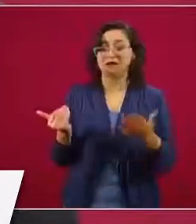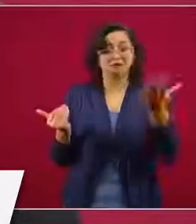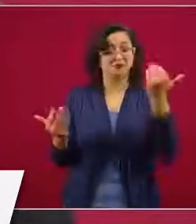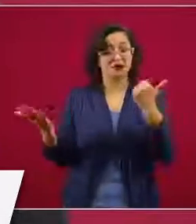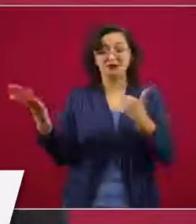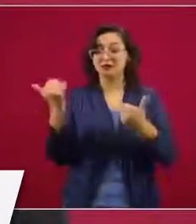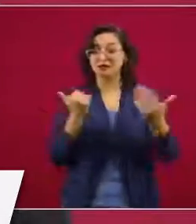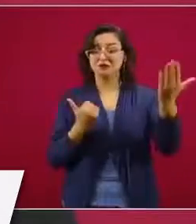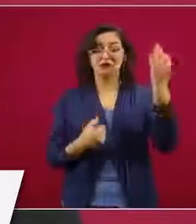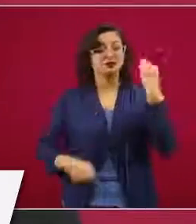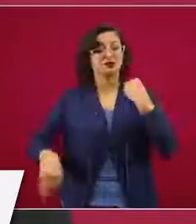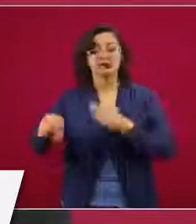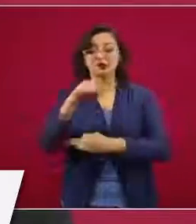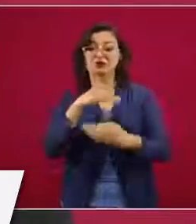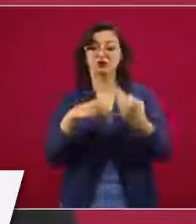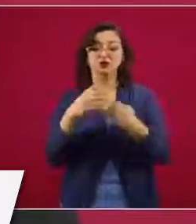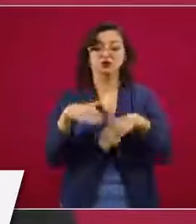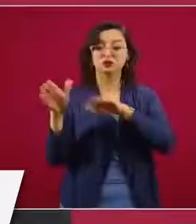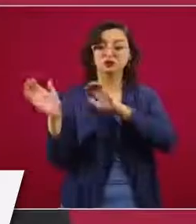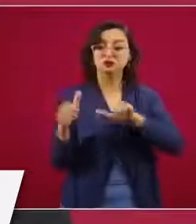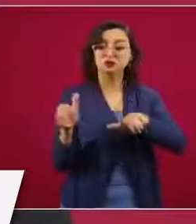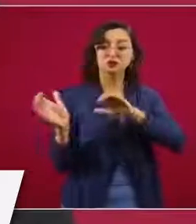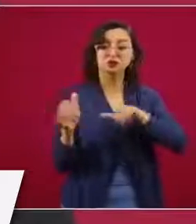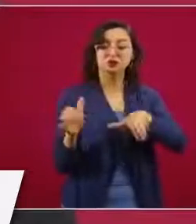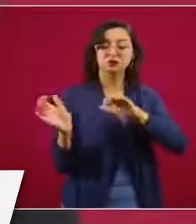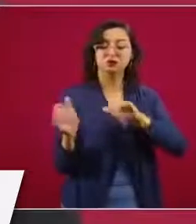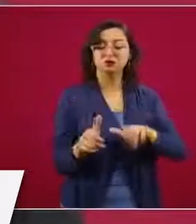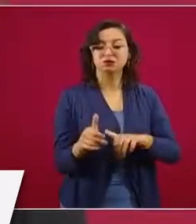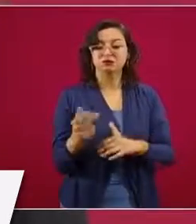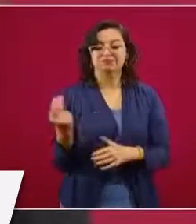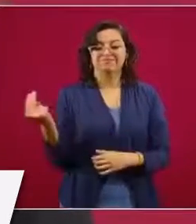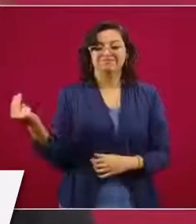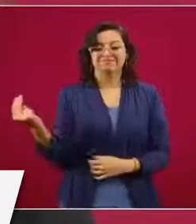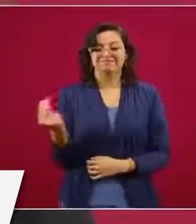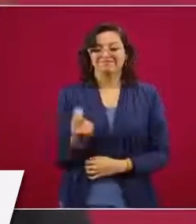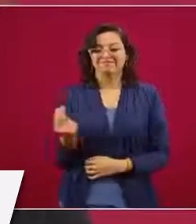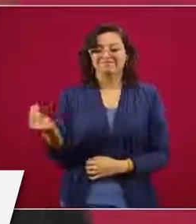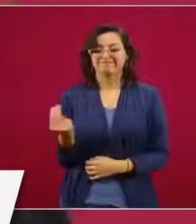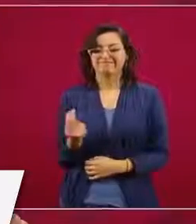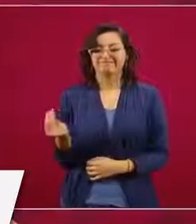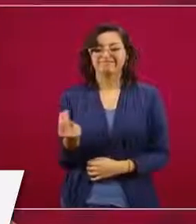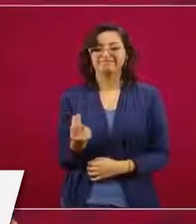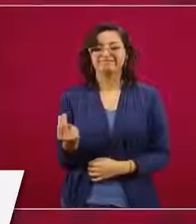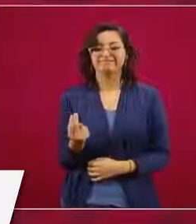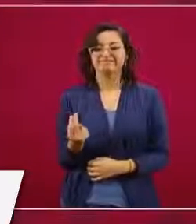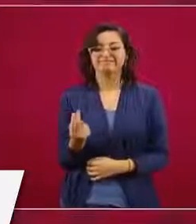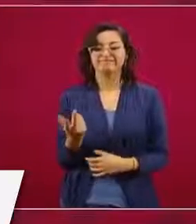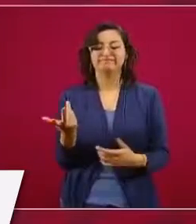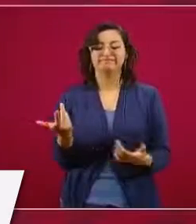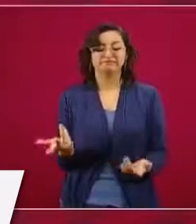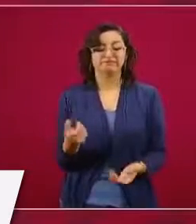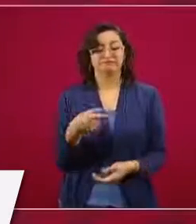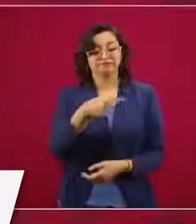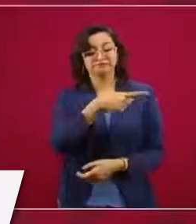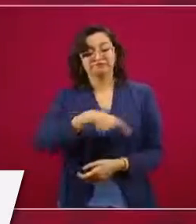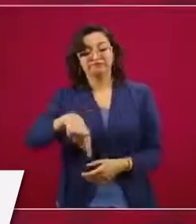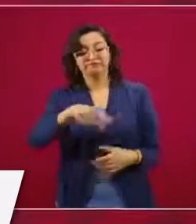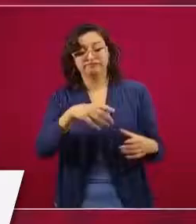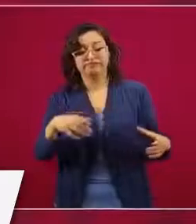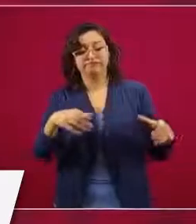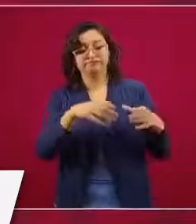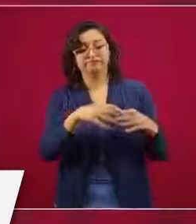puedan necesitar. De acuerdo a las proyecciones de los especialistas,